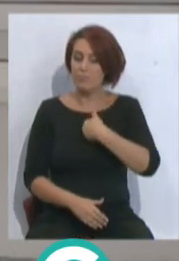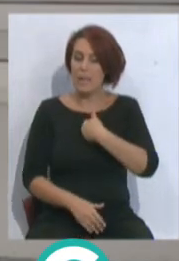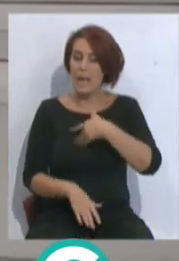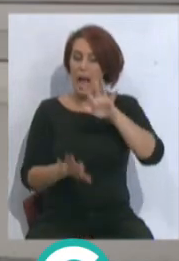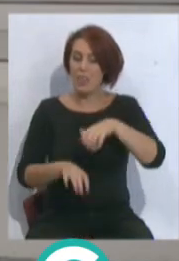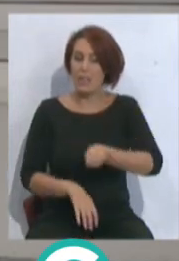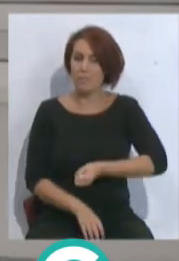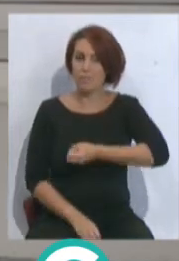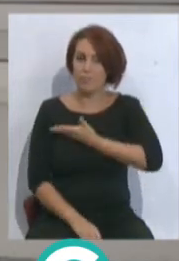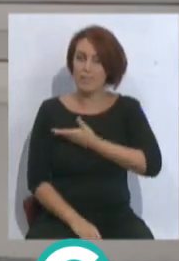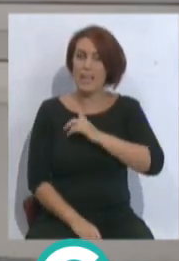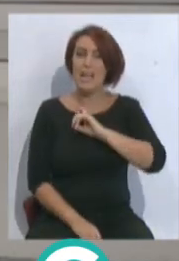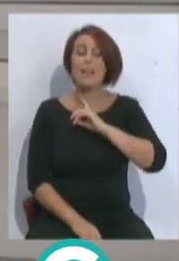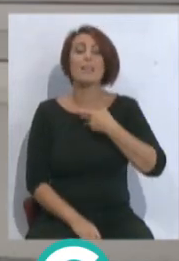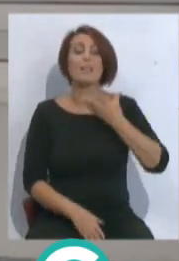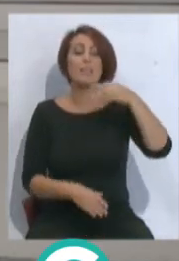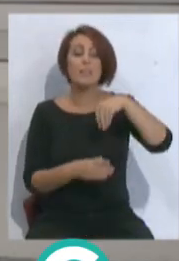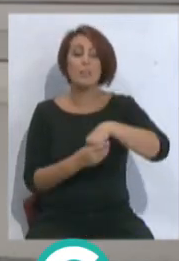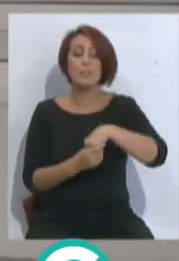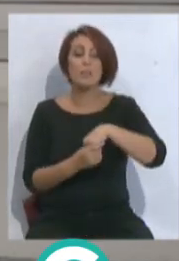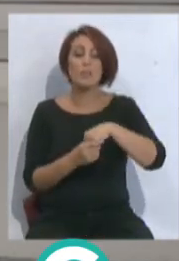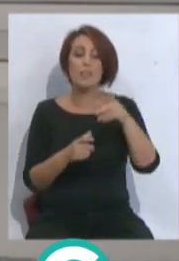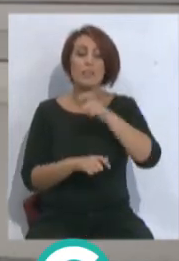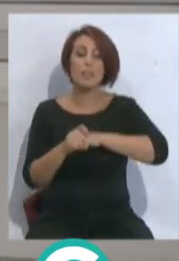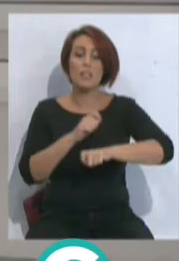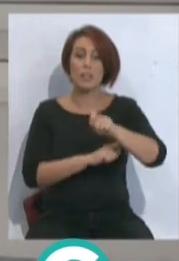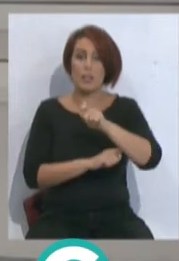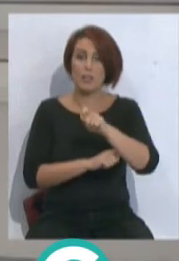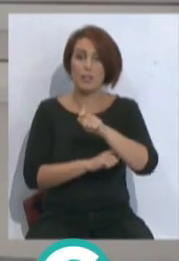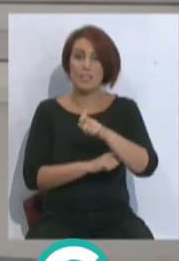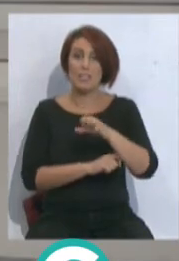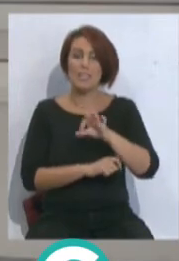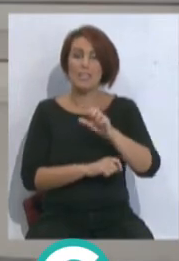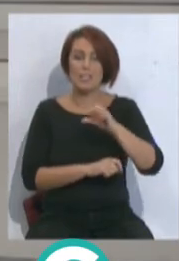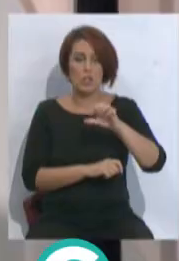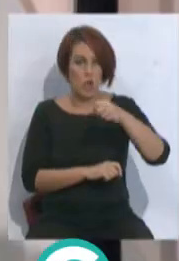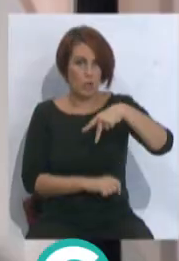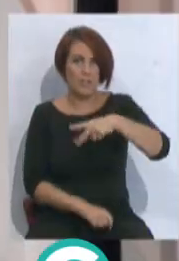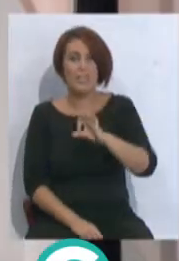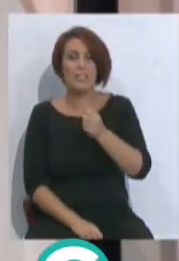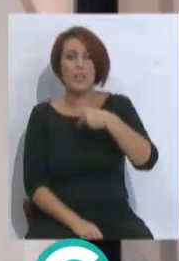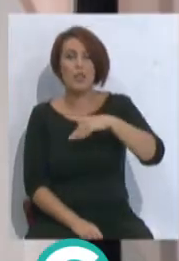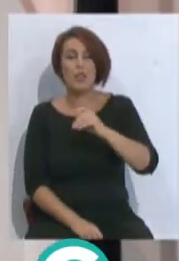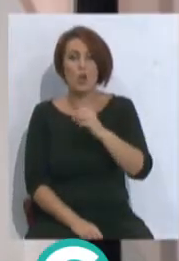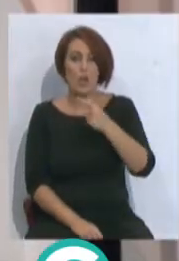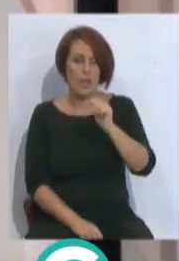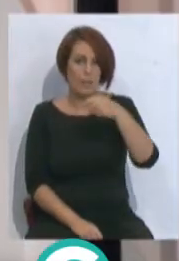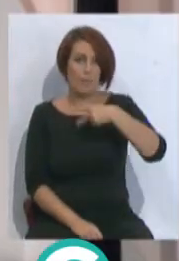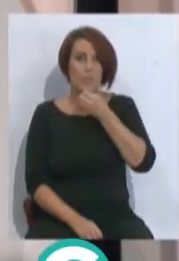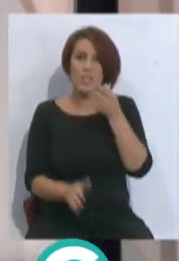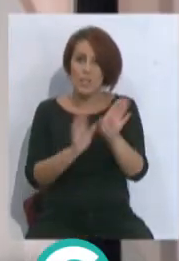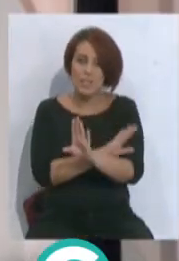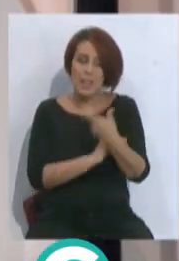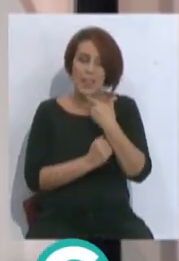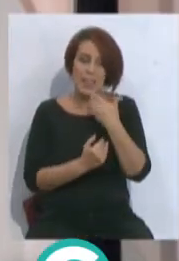Cádiz Club de Fútbol y miembro de la peña... Sesión Sandocan. Sesión Sandocan. Buenas noches. Buenas noches. Entre todos, muchas gracias por